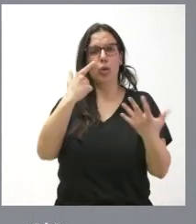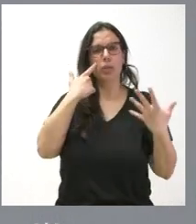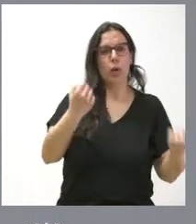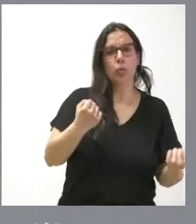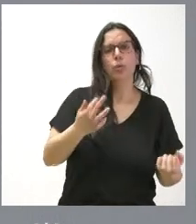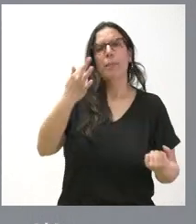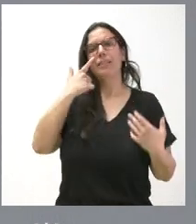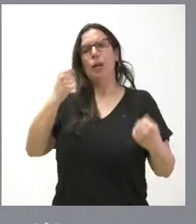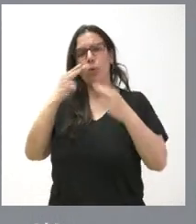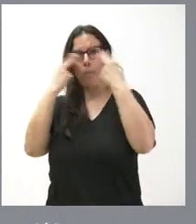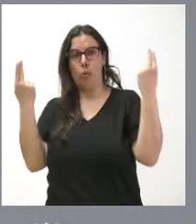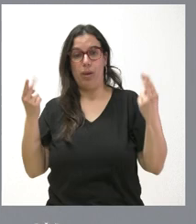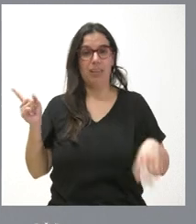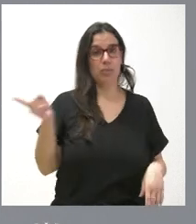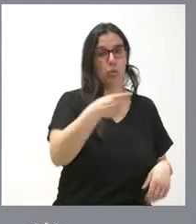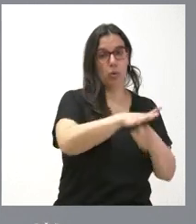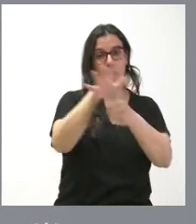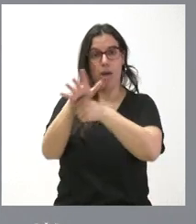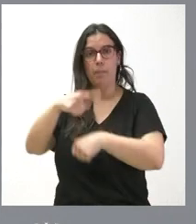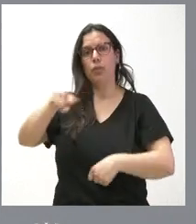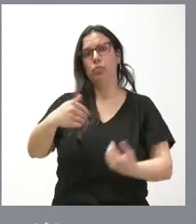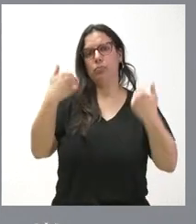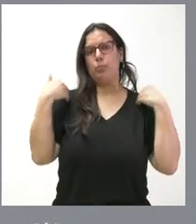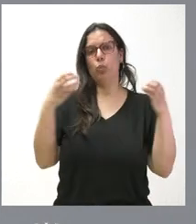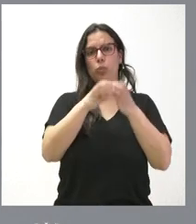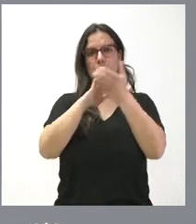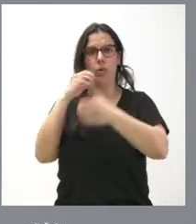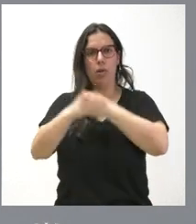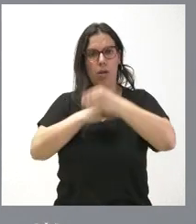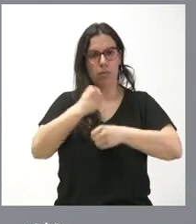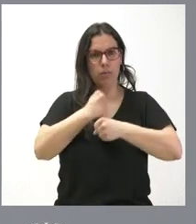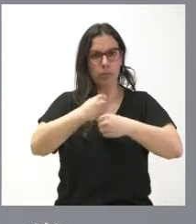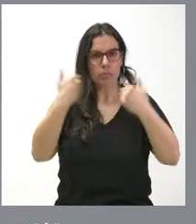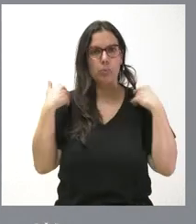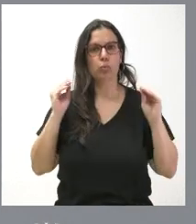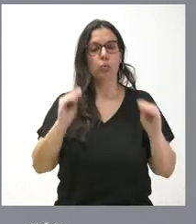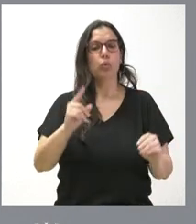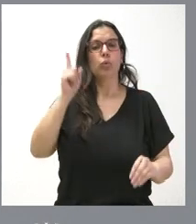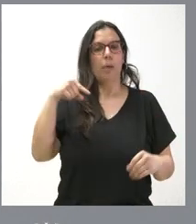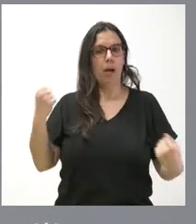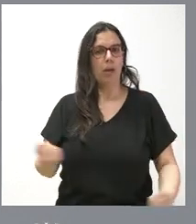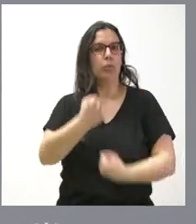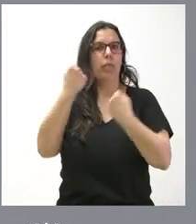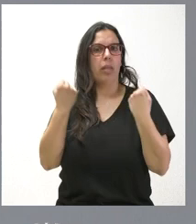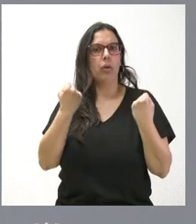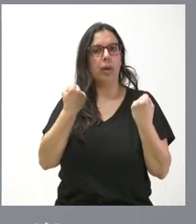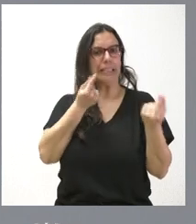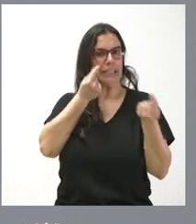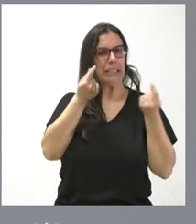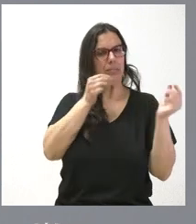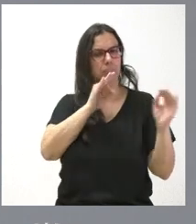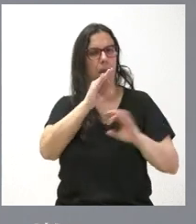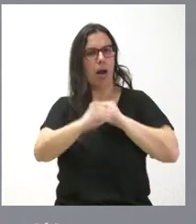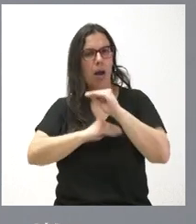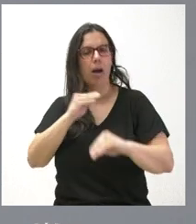que son ámbitos donde la Junta de Castilla y León desarrolla una tarea. Está haciendo actuaciones muy precisas. Yo